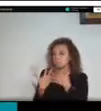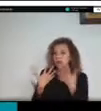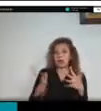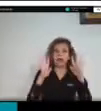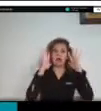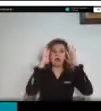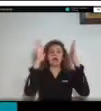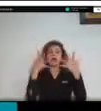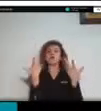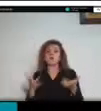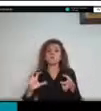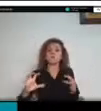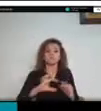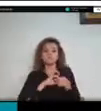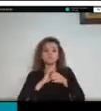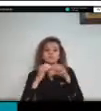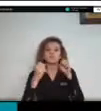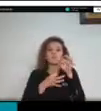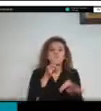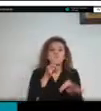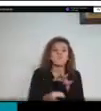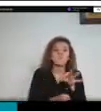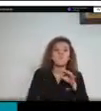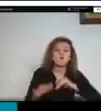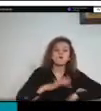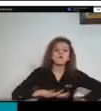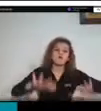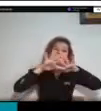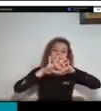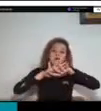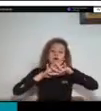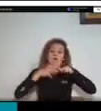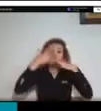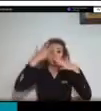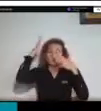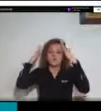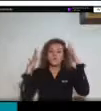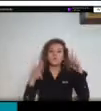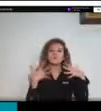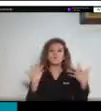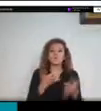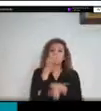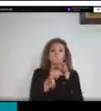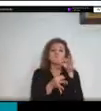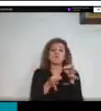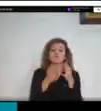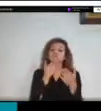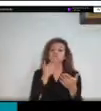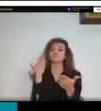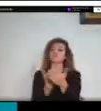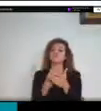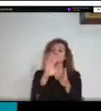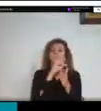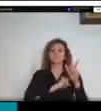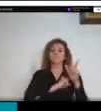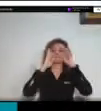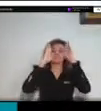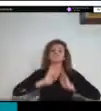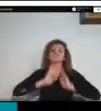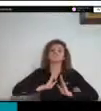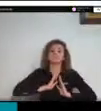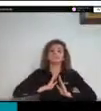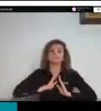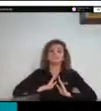de la conservación de nuestros ecosistemas y el medio ambiente y también gracias a todos por escucharnos e invitarlos a nuestras páginas